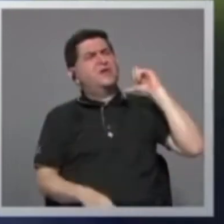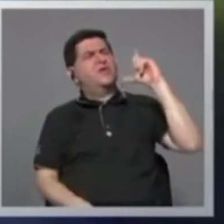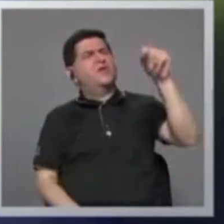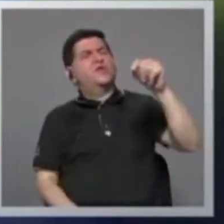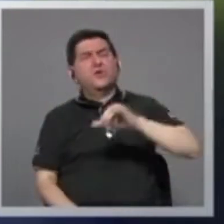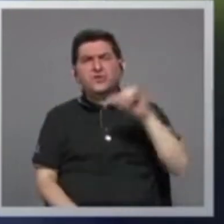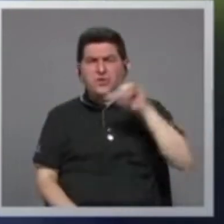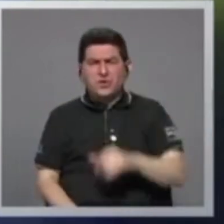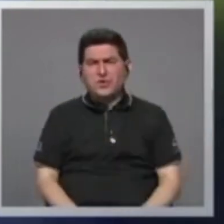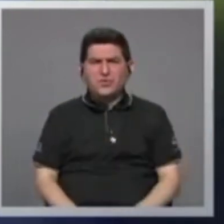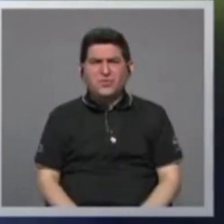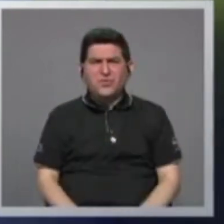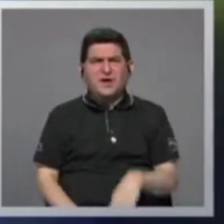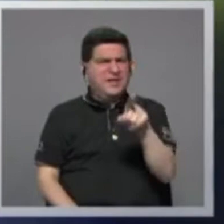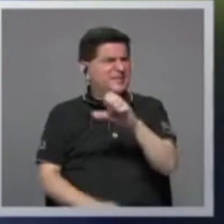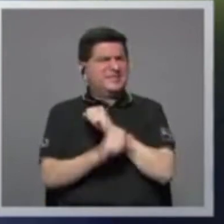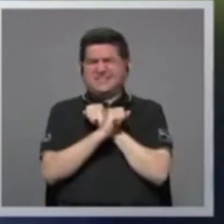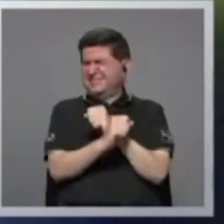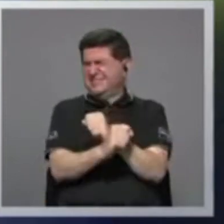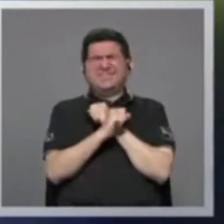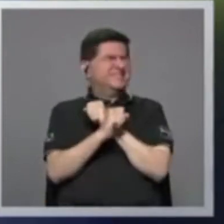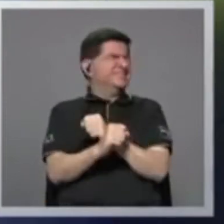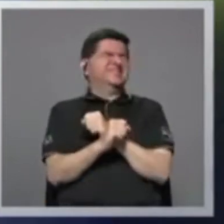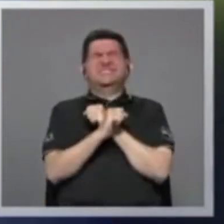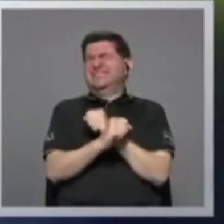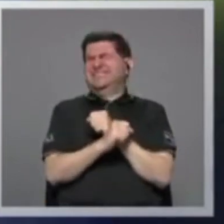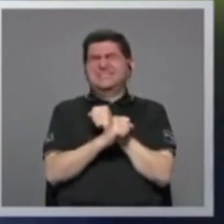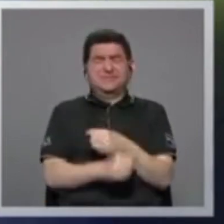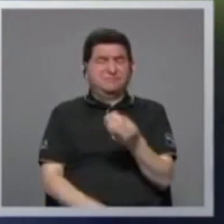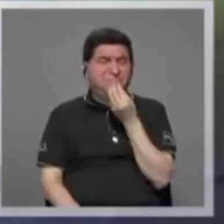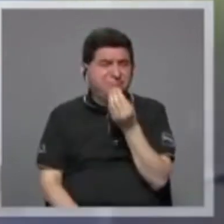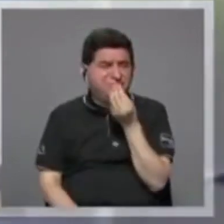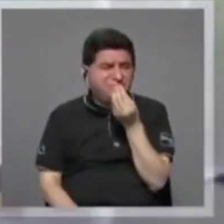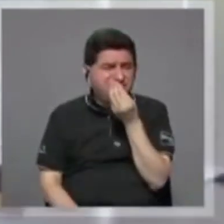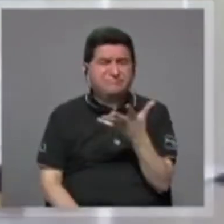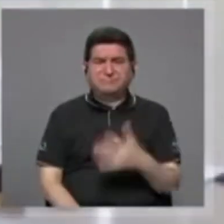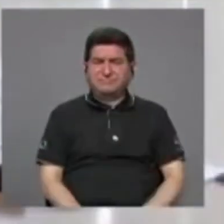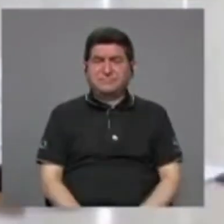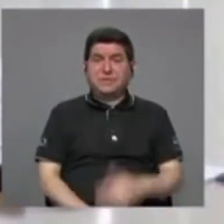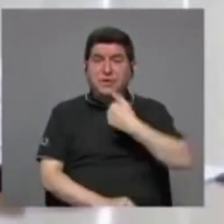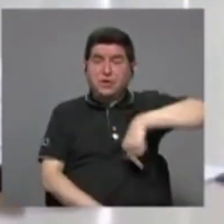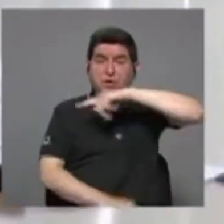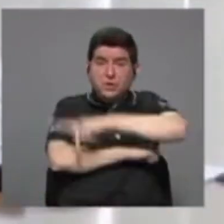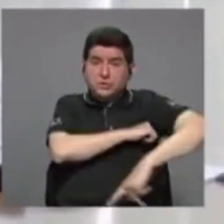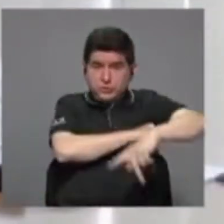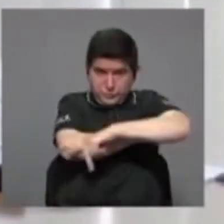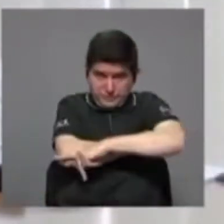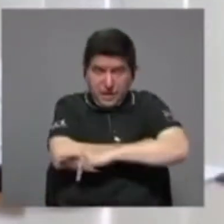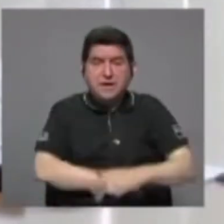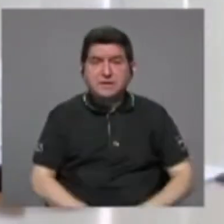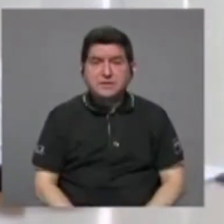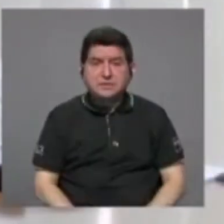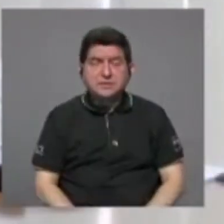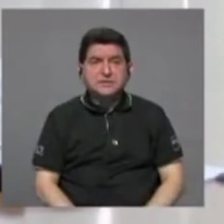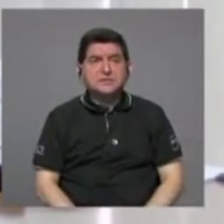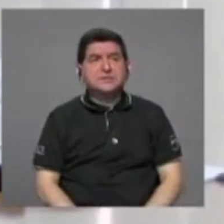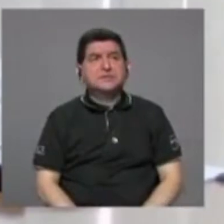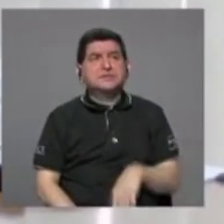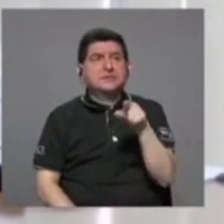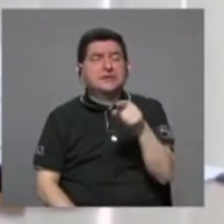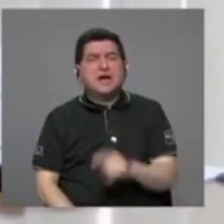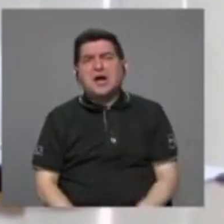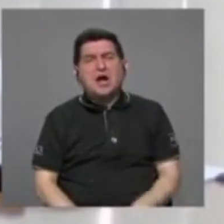sino también mucha inseguridad alimentaria. Nuestros países eran básicamente